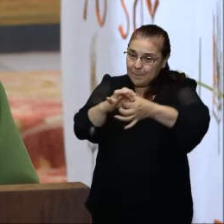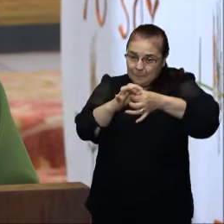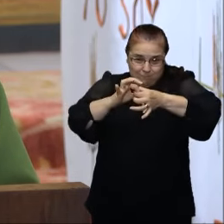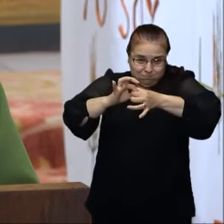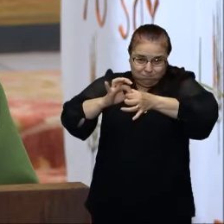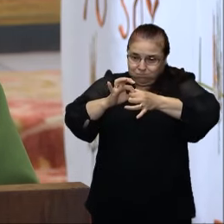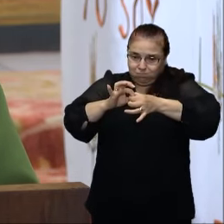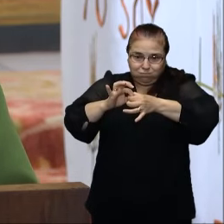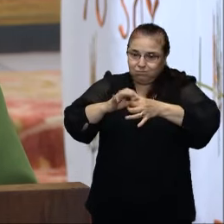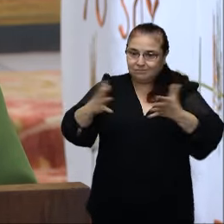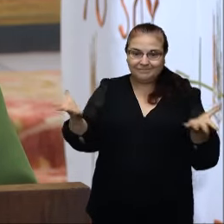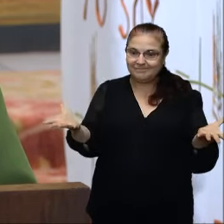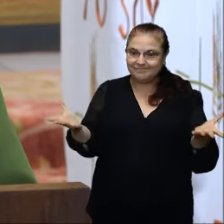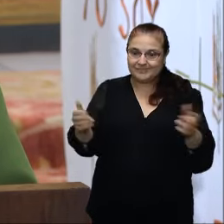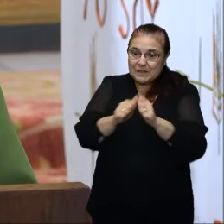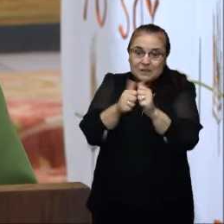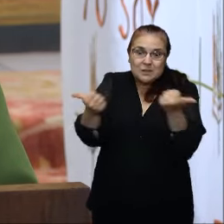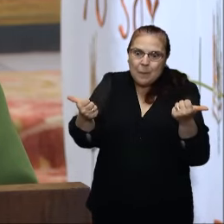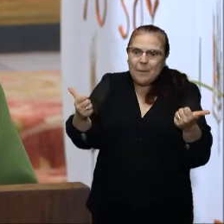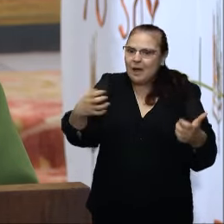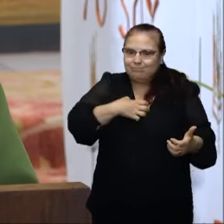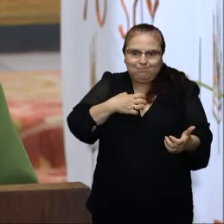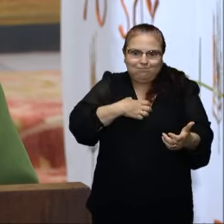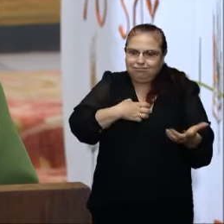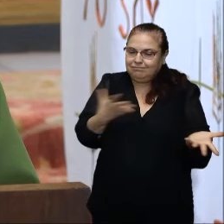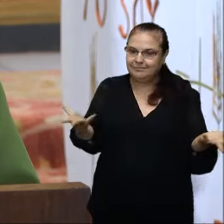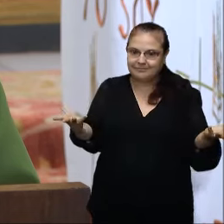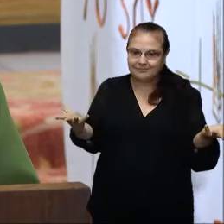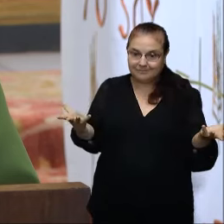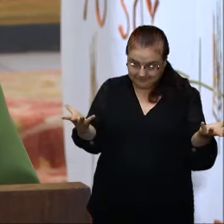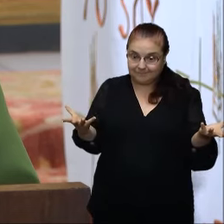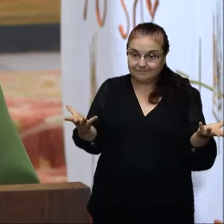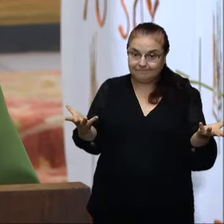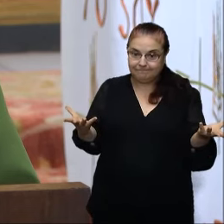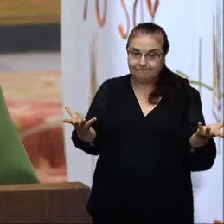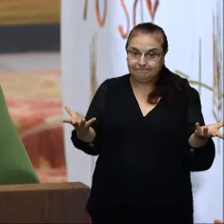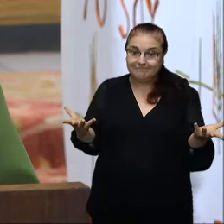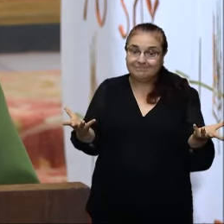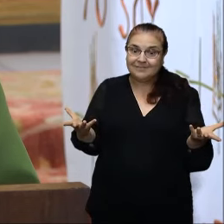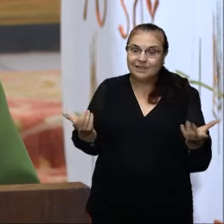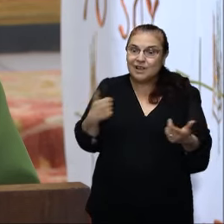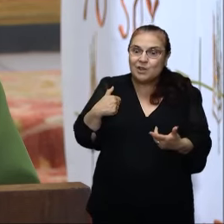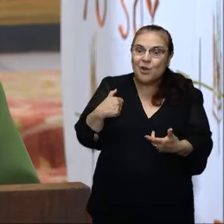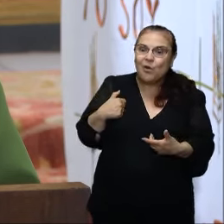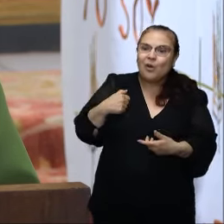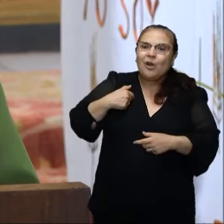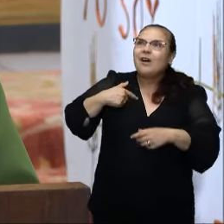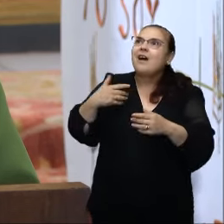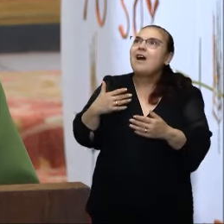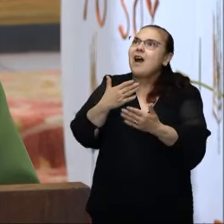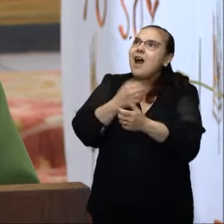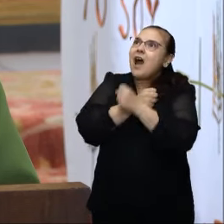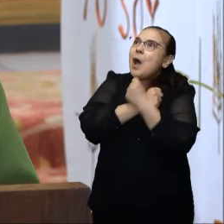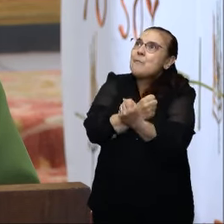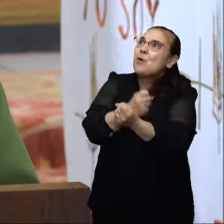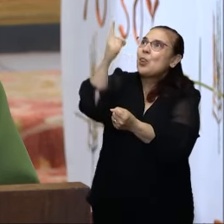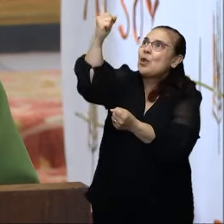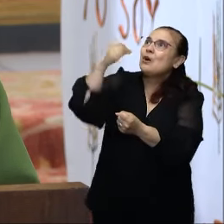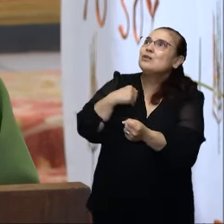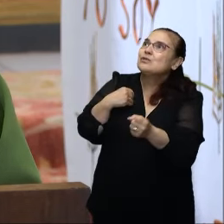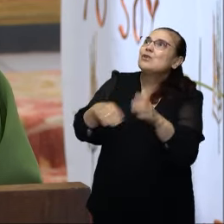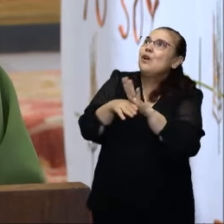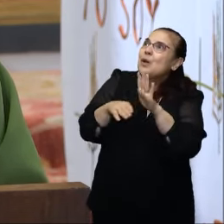No olvidemos, porque hay mucha gente que puede estar dedicándose a amar a Dios y olvidarse del prójimo o